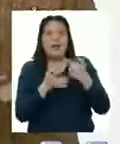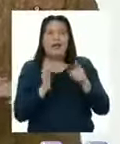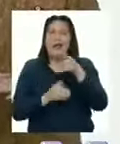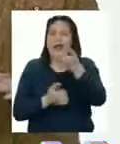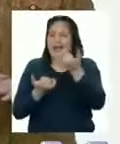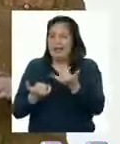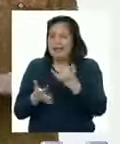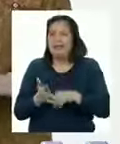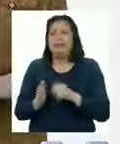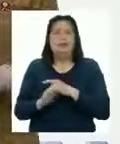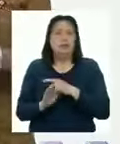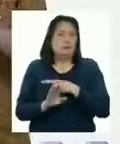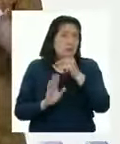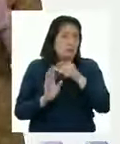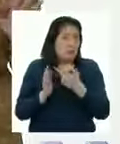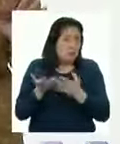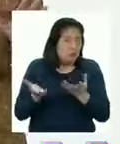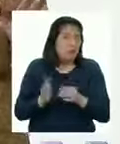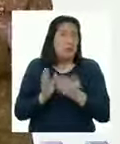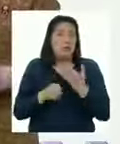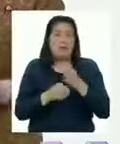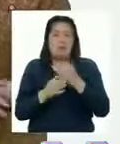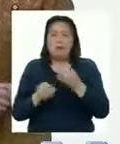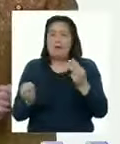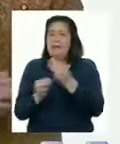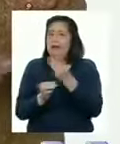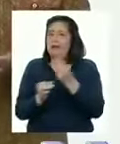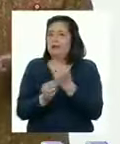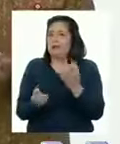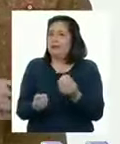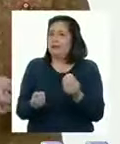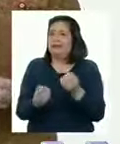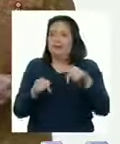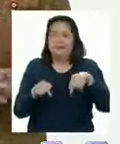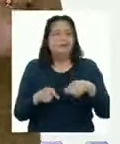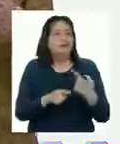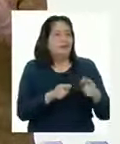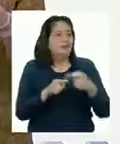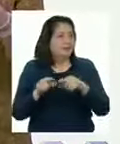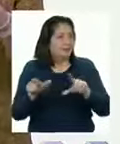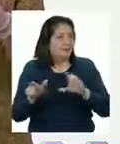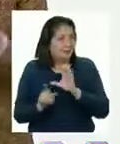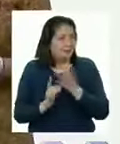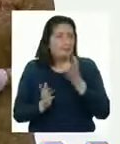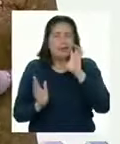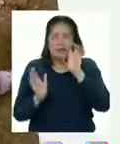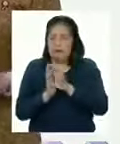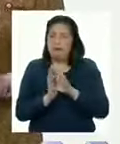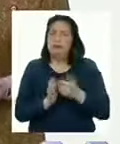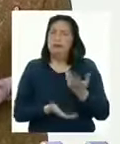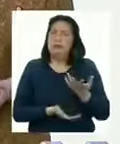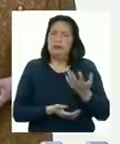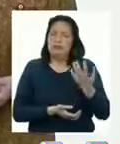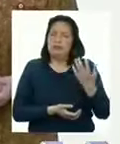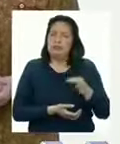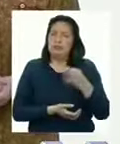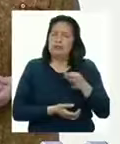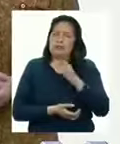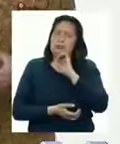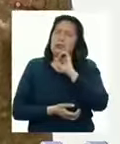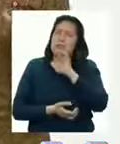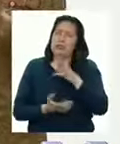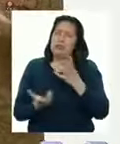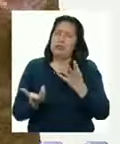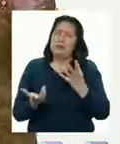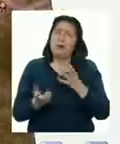compartiremos algunas de las formas en que la matemática tiene lugar en esa diversidad Por ejemplo, siempre asociamos a la